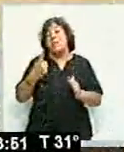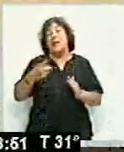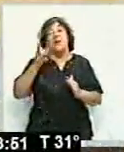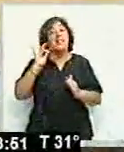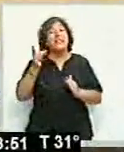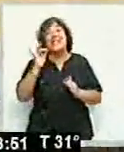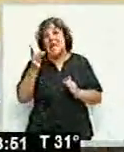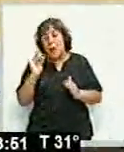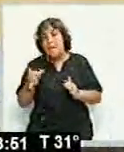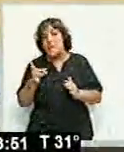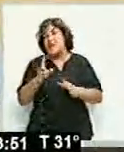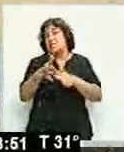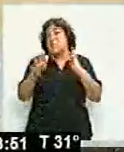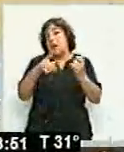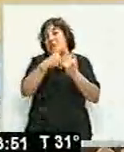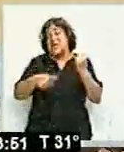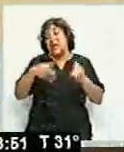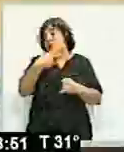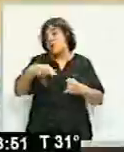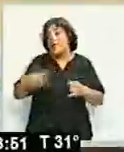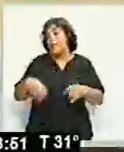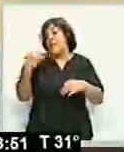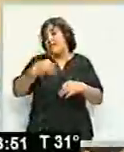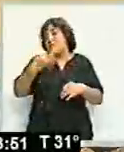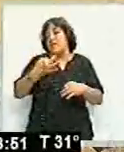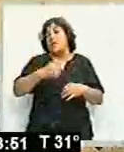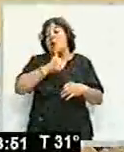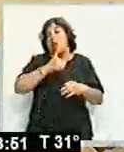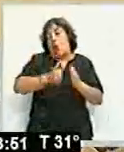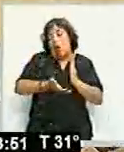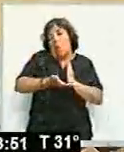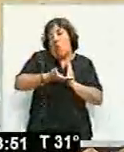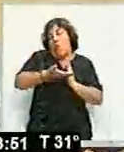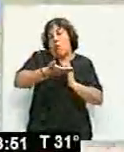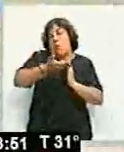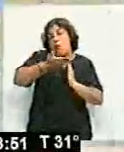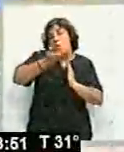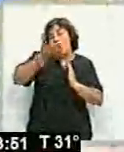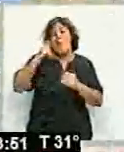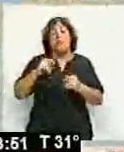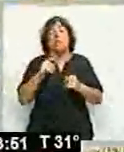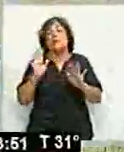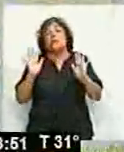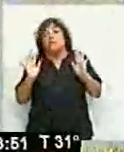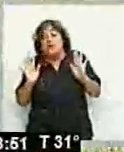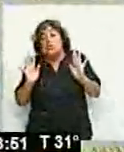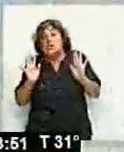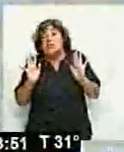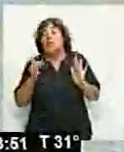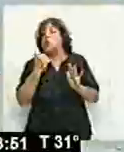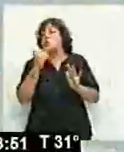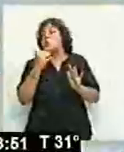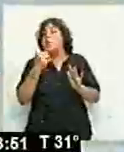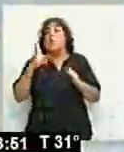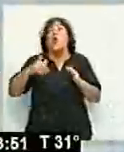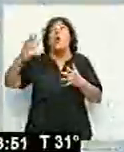nosotros ya a mediados de noviembre ya tendríamos que estar empezando con el llenado, ¿no? Así que vamos a ver qué nos depara el